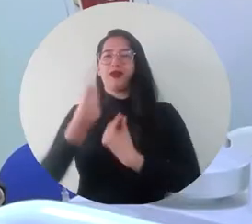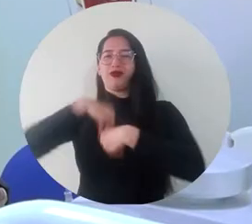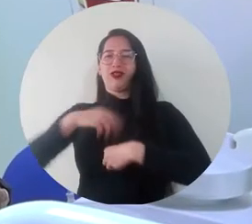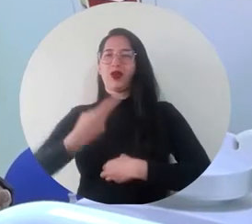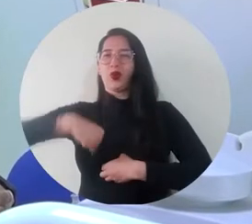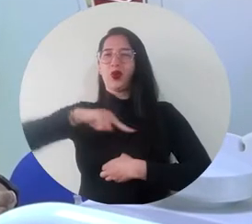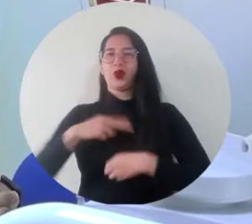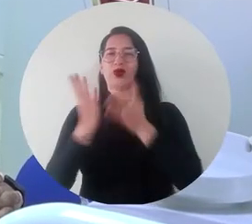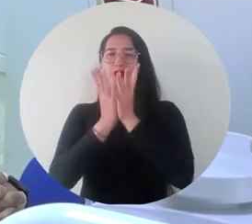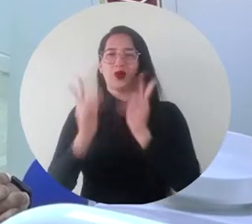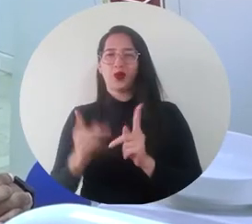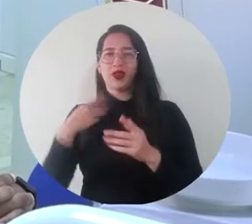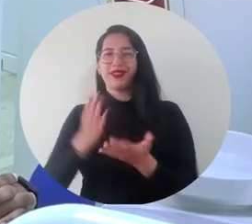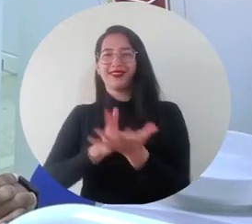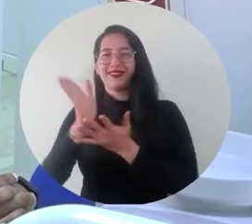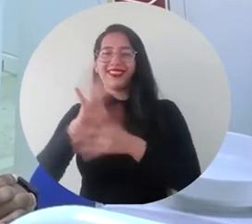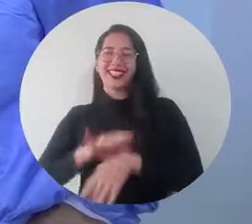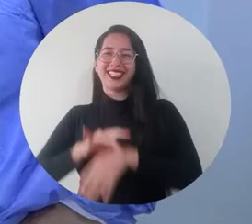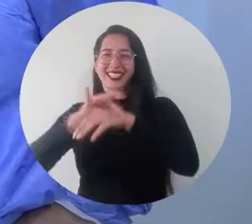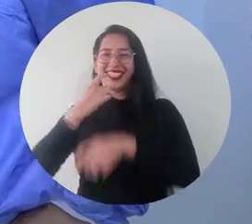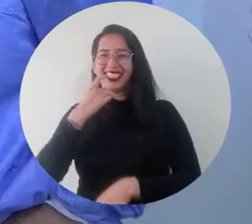estudiantes del programa de odontología